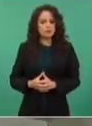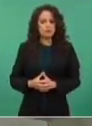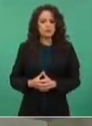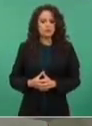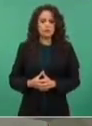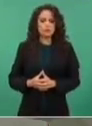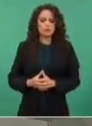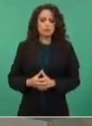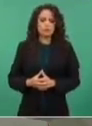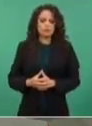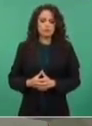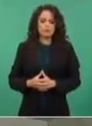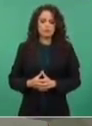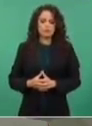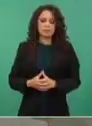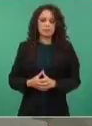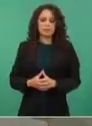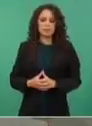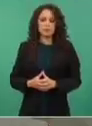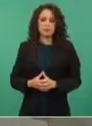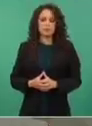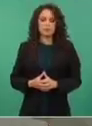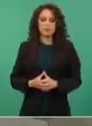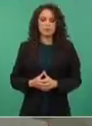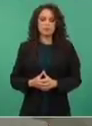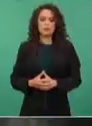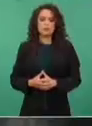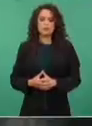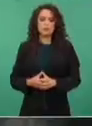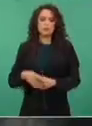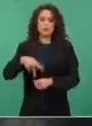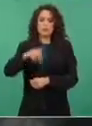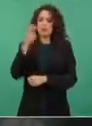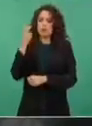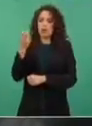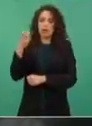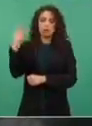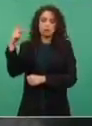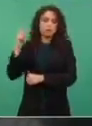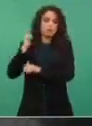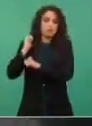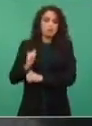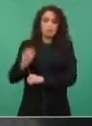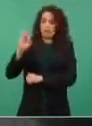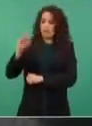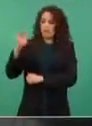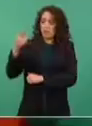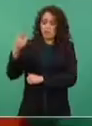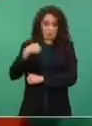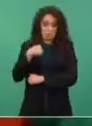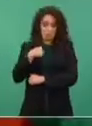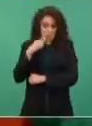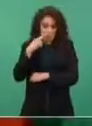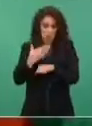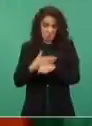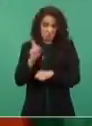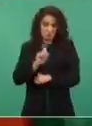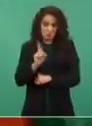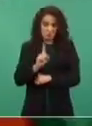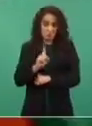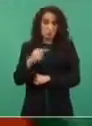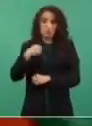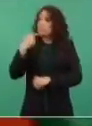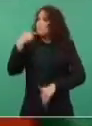Habla de un trato diferenciado entre, por ejemplo, el caso de Lozoya y ella porque asegura que hay consignas. Pero eso es de la